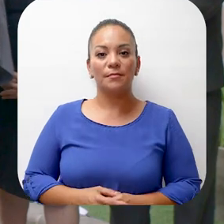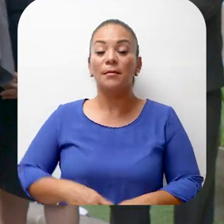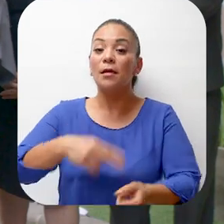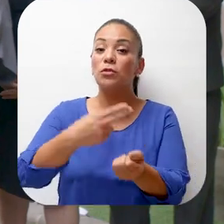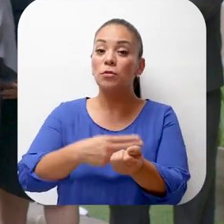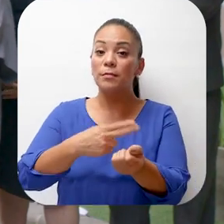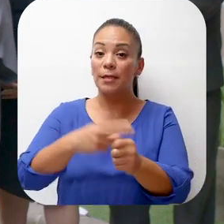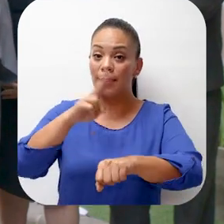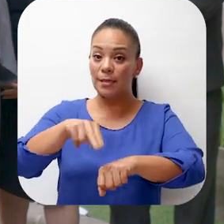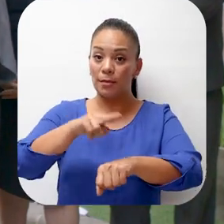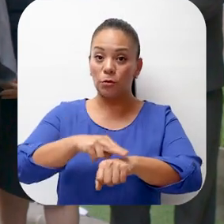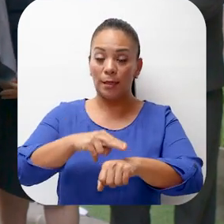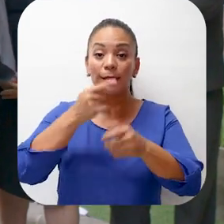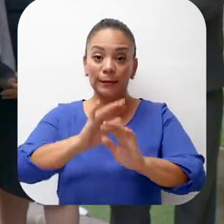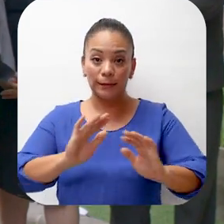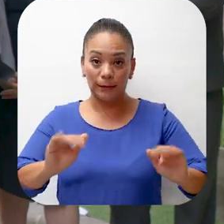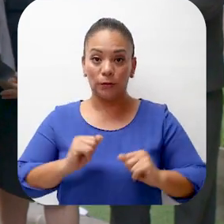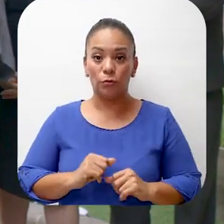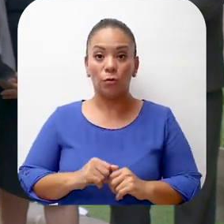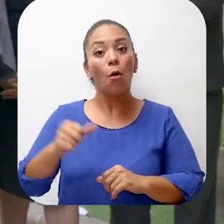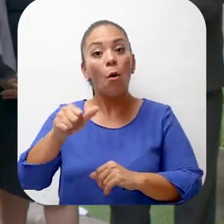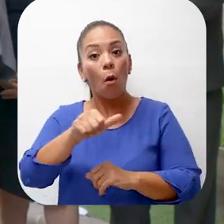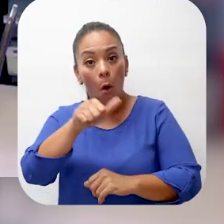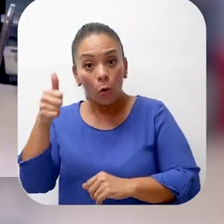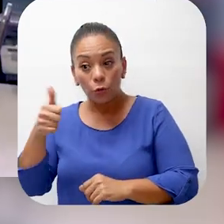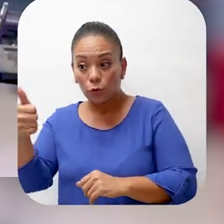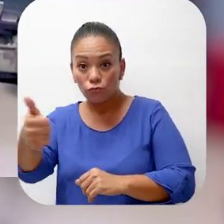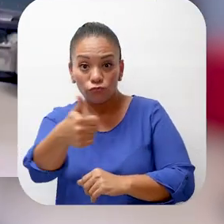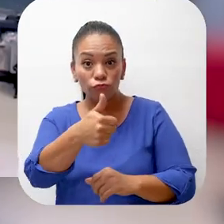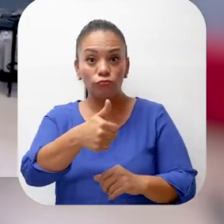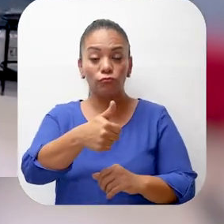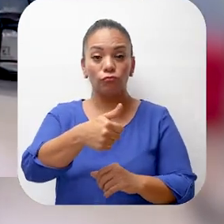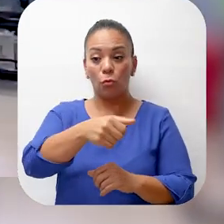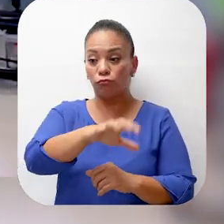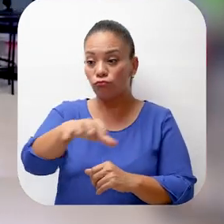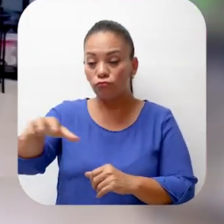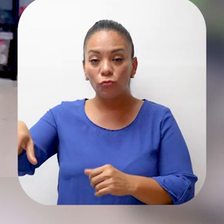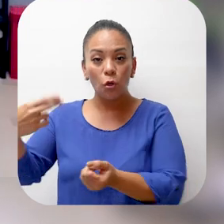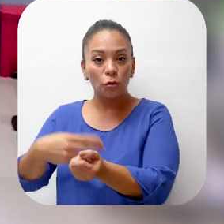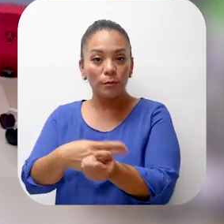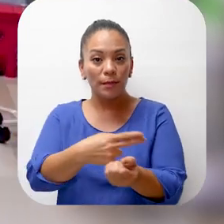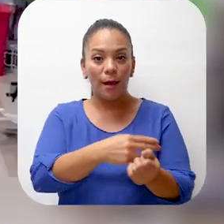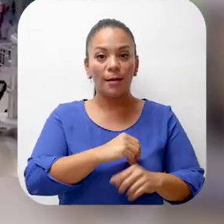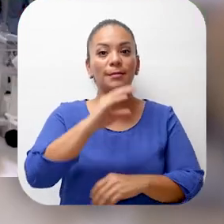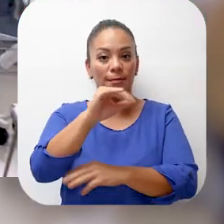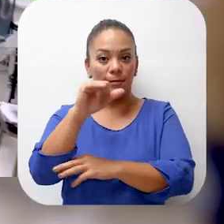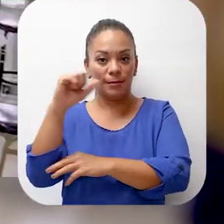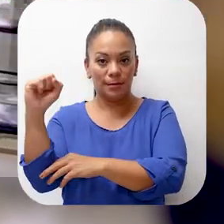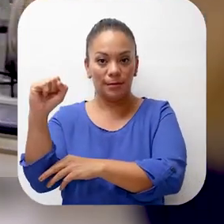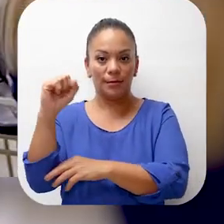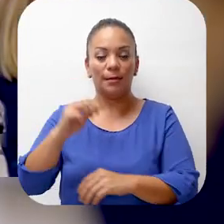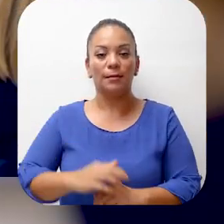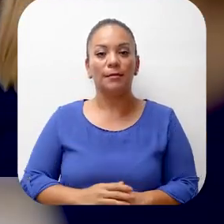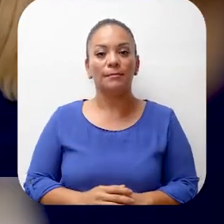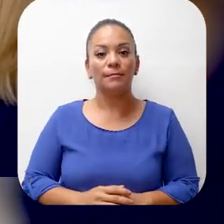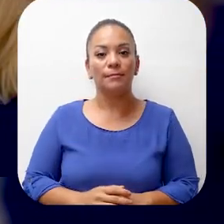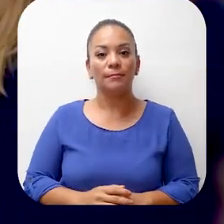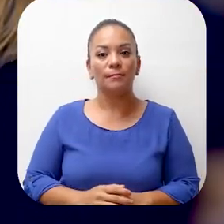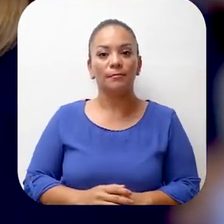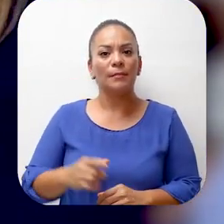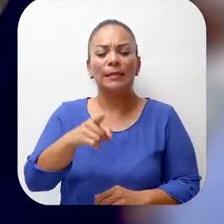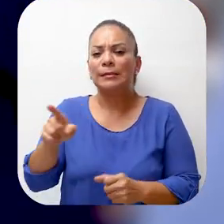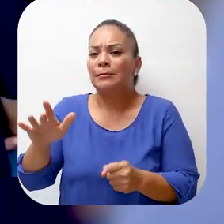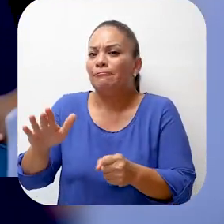Nacional de Niños y los hospitales regionales y periféricos de la Caja Costarricense del Seguro Social